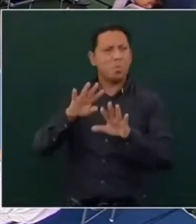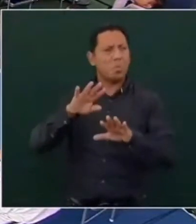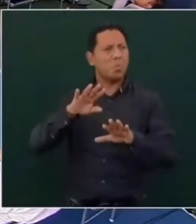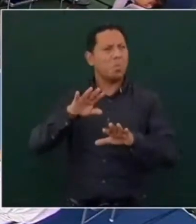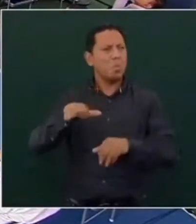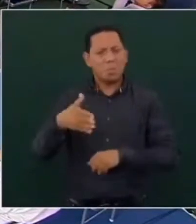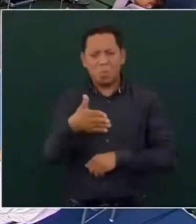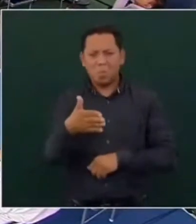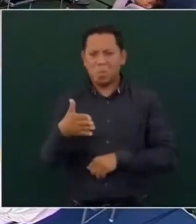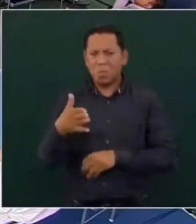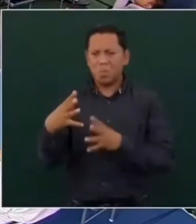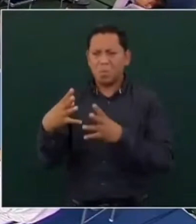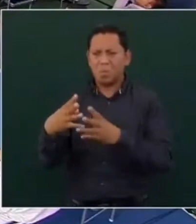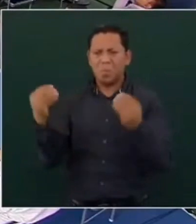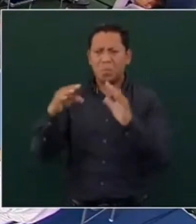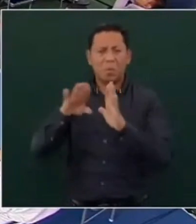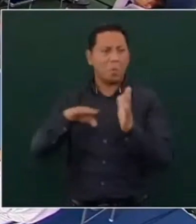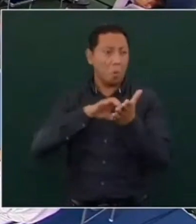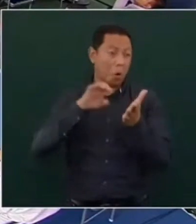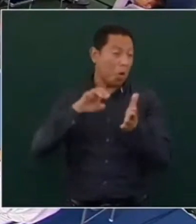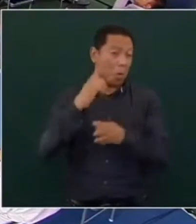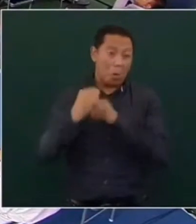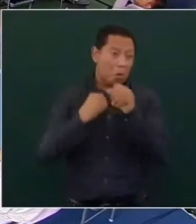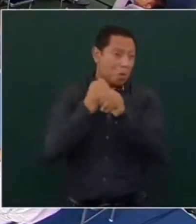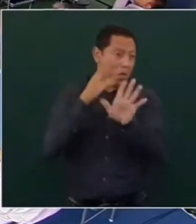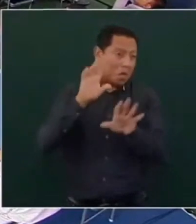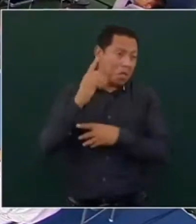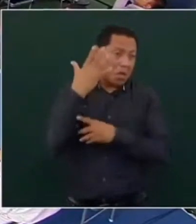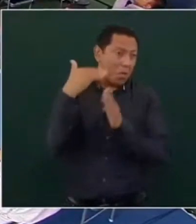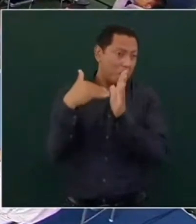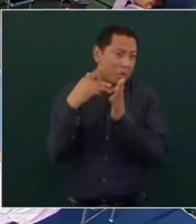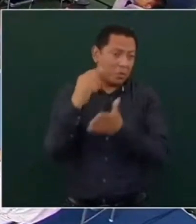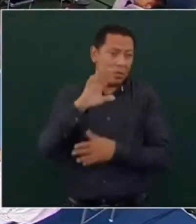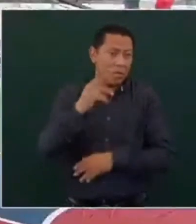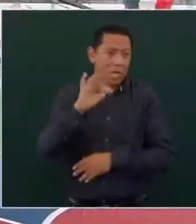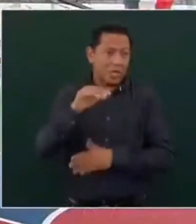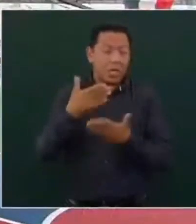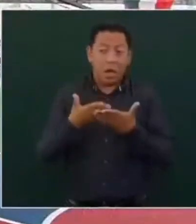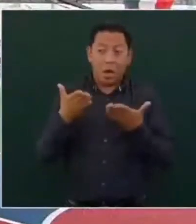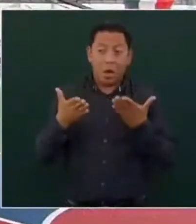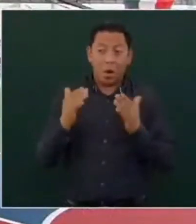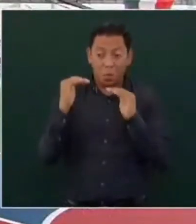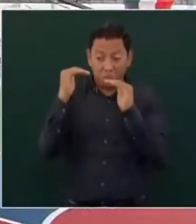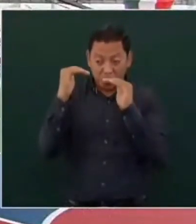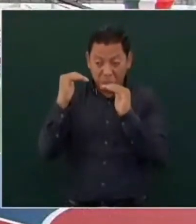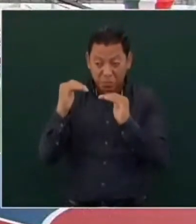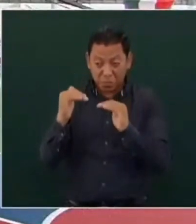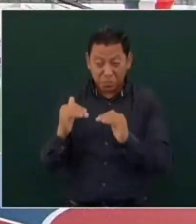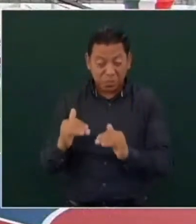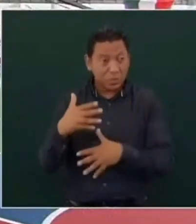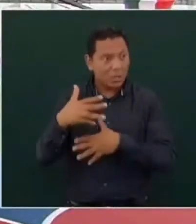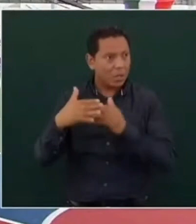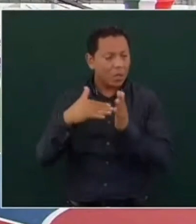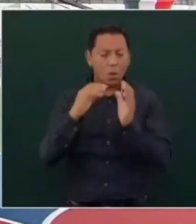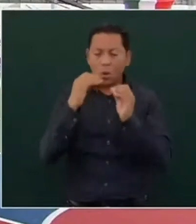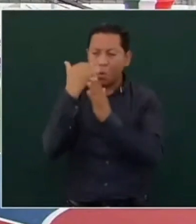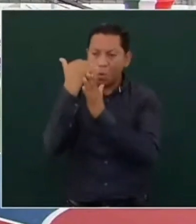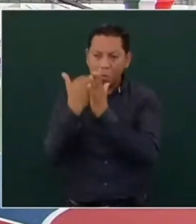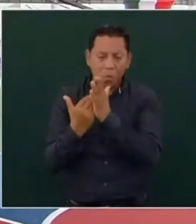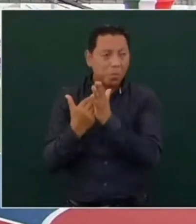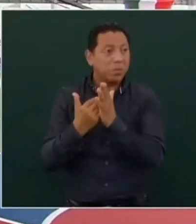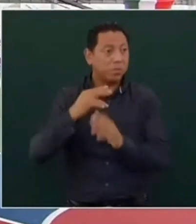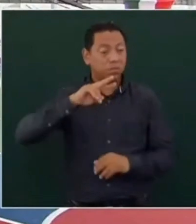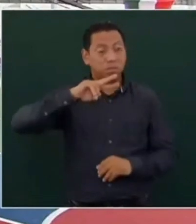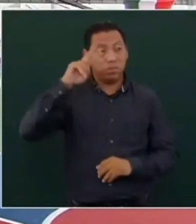decir, si anualmente había 35 mil toneladas de producción de peces, ahora no alcanza ni las 15 mil. Y con esto hay una